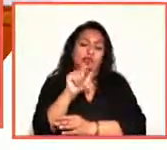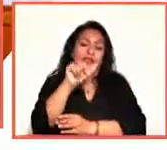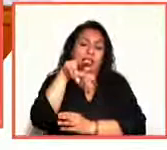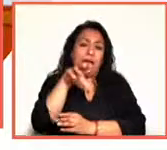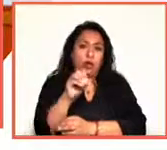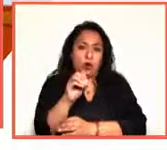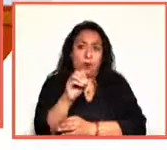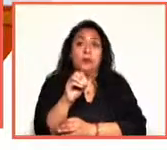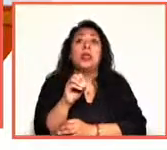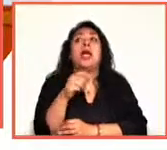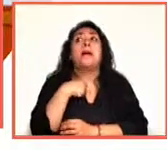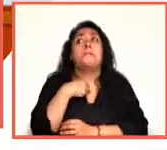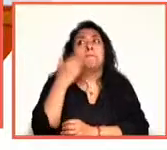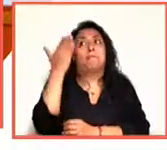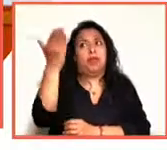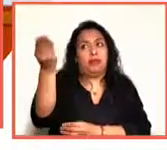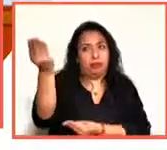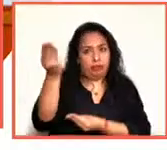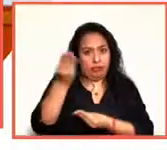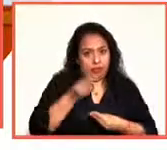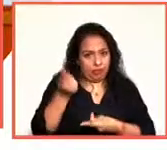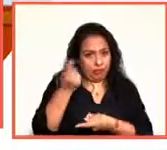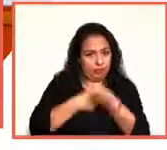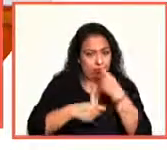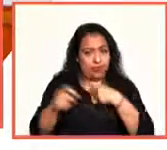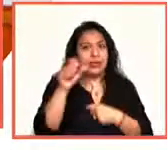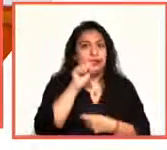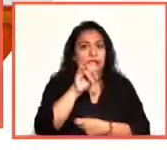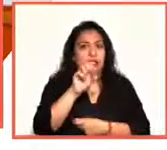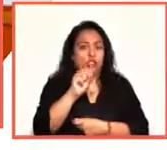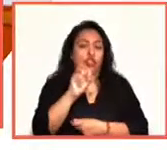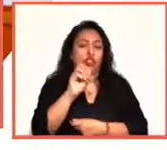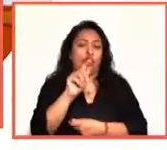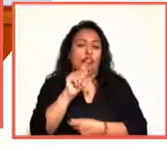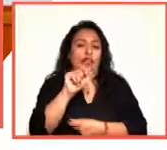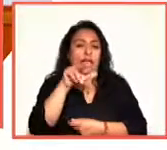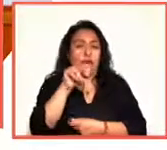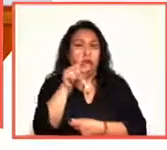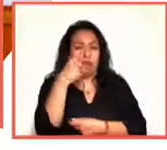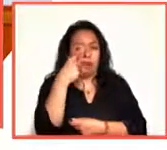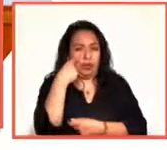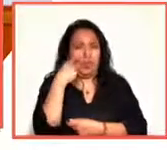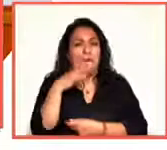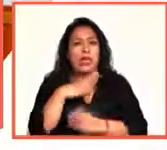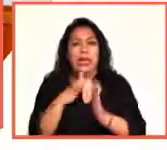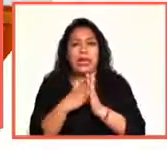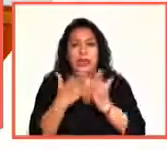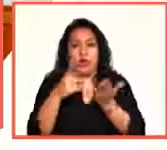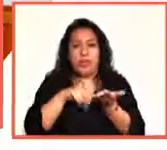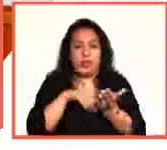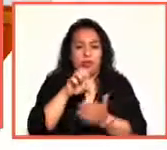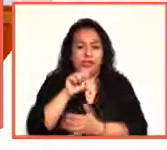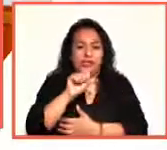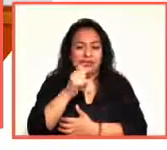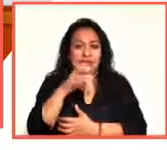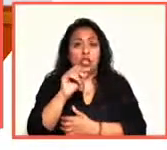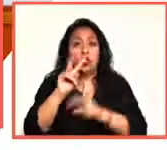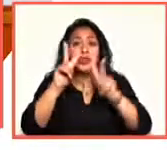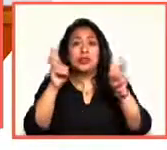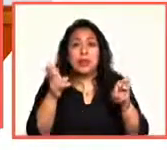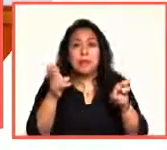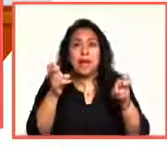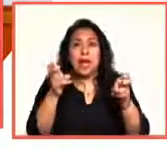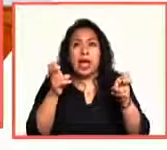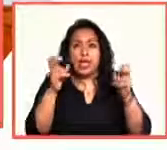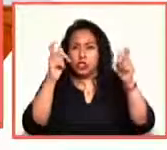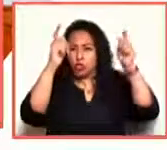hay que mandarlo a pedir. Hay que mandarlo a pedir en el sótano. Mira, hay un ensayo que se llama El ala del sombrero, que es